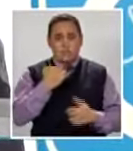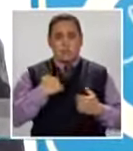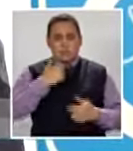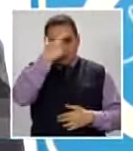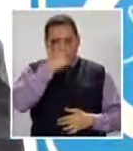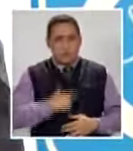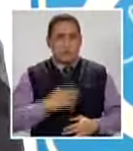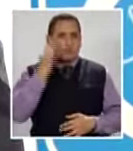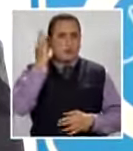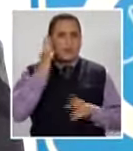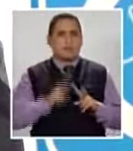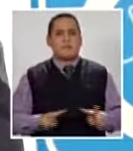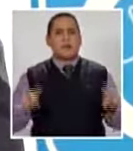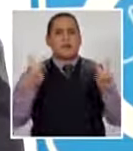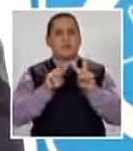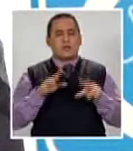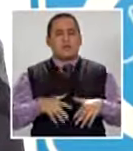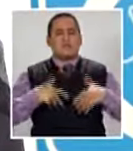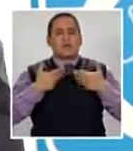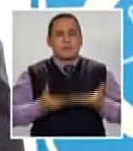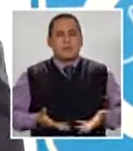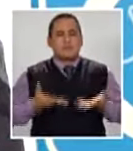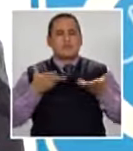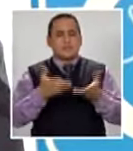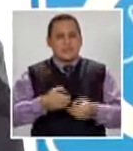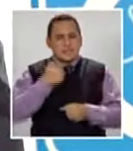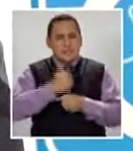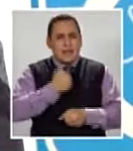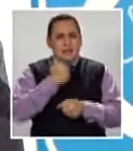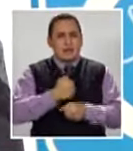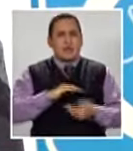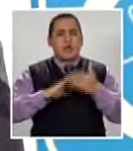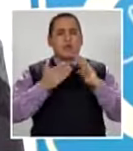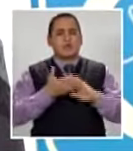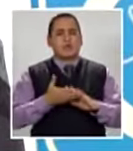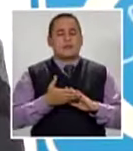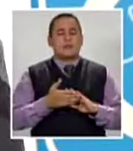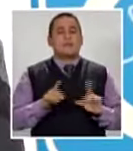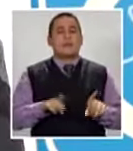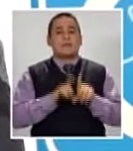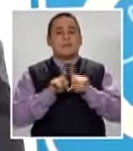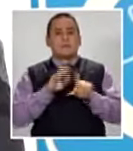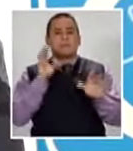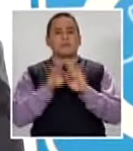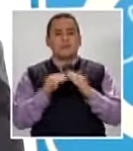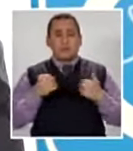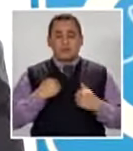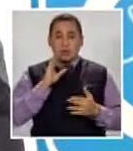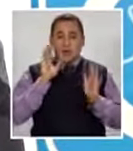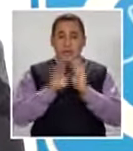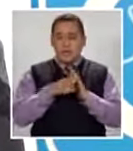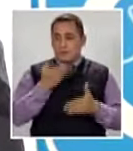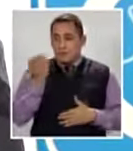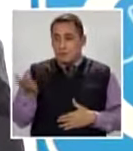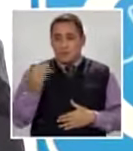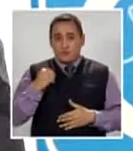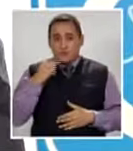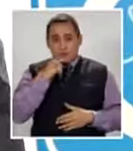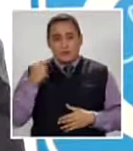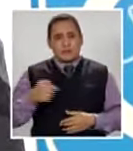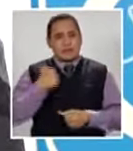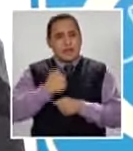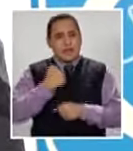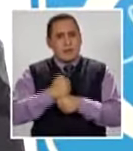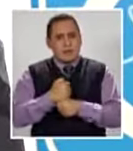Que somos mujeres Que tenemos valores Y que podemos aportar Activamente En nuestra comunidad Acá tenemos un ejemplo Con Susana